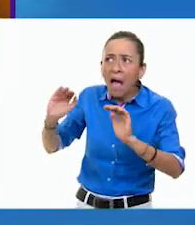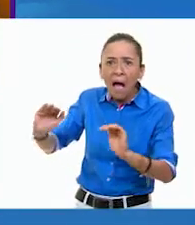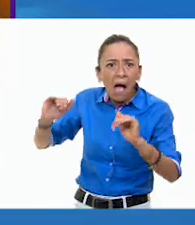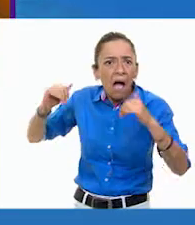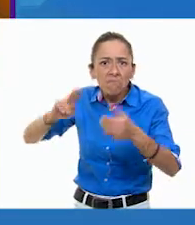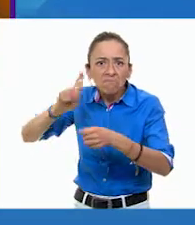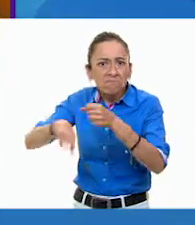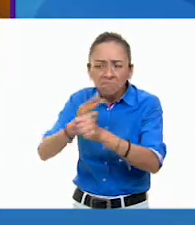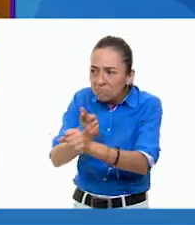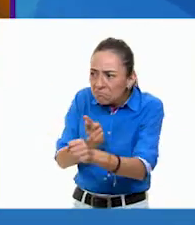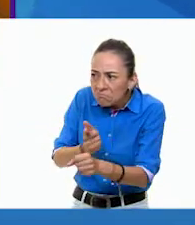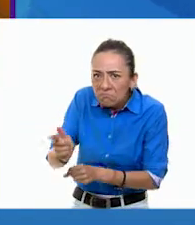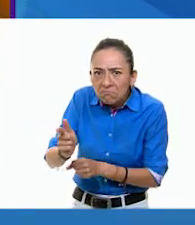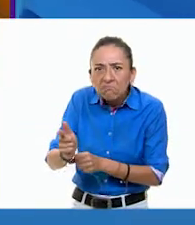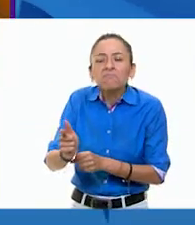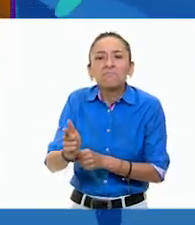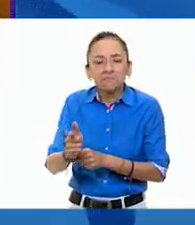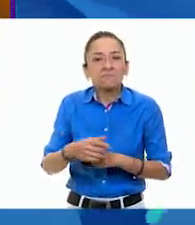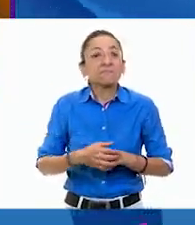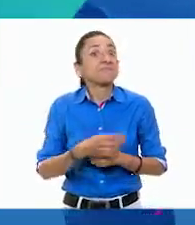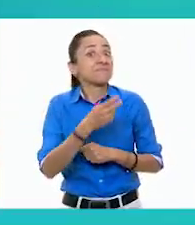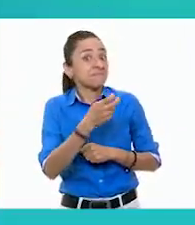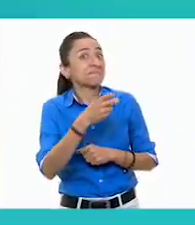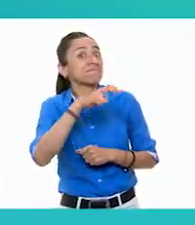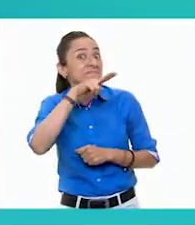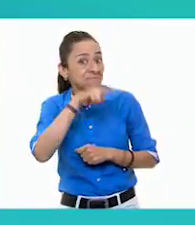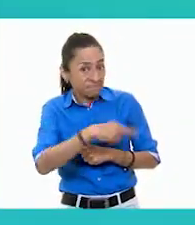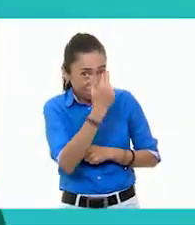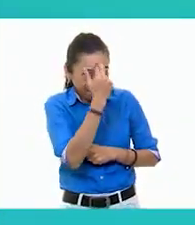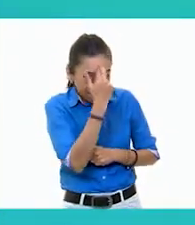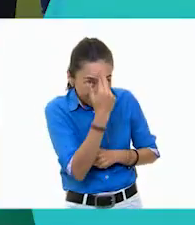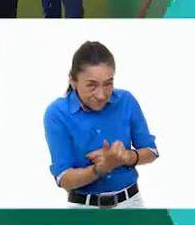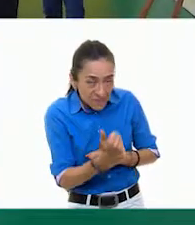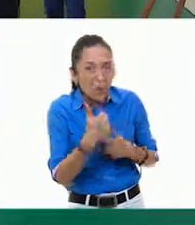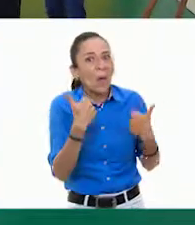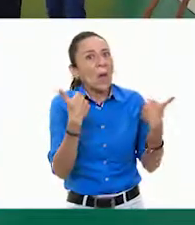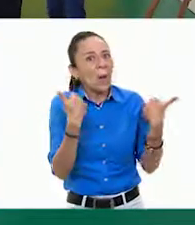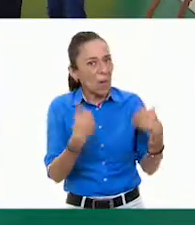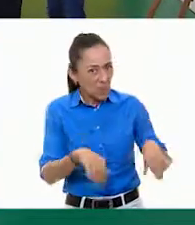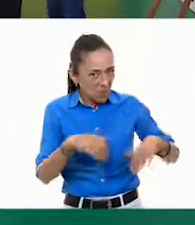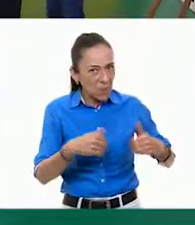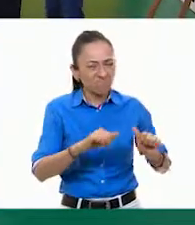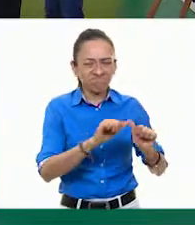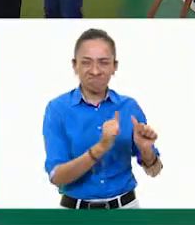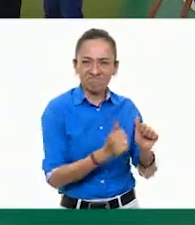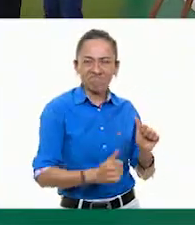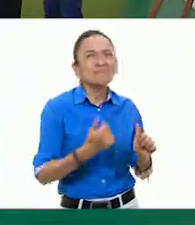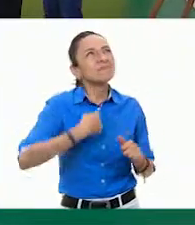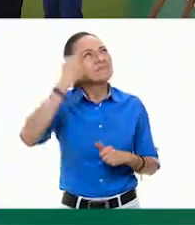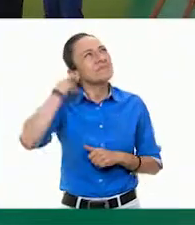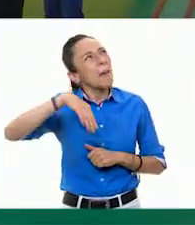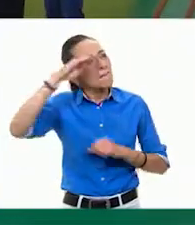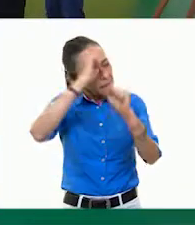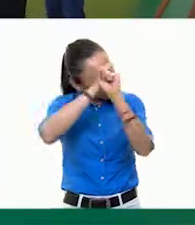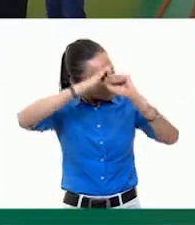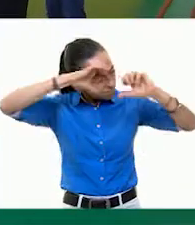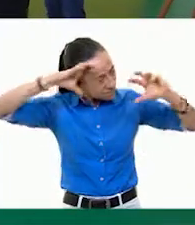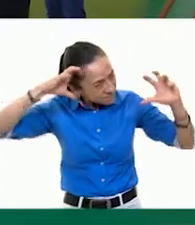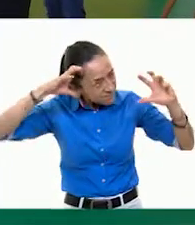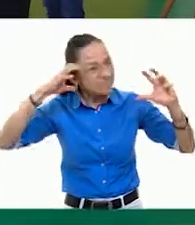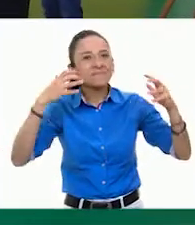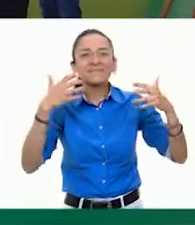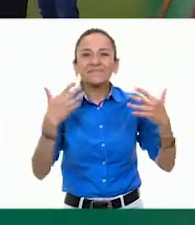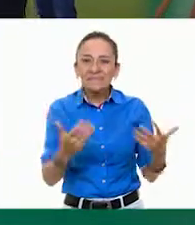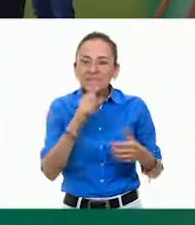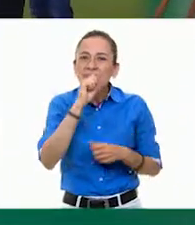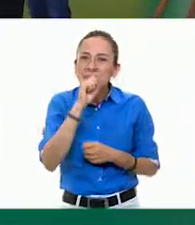Oscar. Y es verdaderamente artístico, maestro. Yo me imagino que tanto el viento como las arenas deben darse unas divertidas